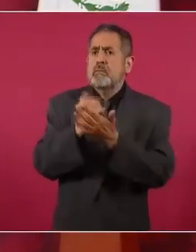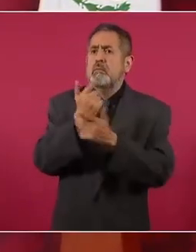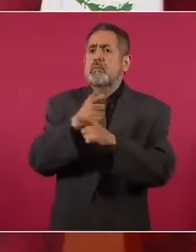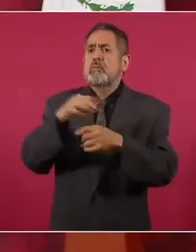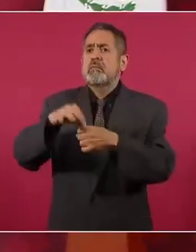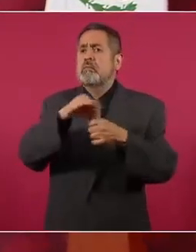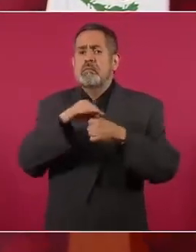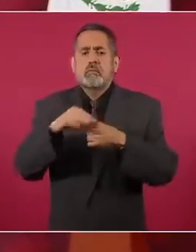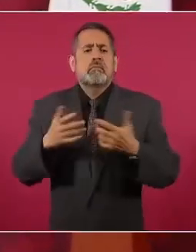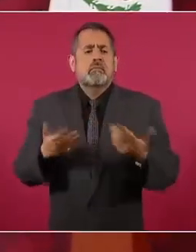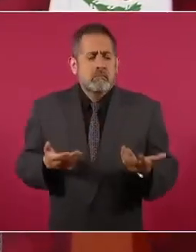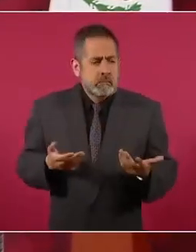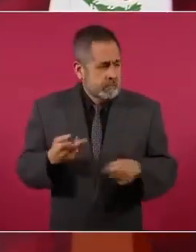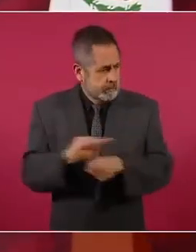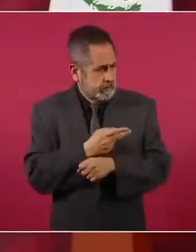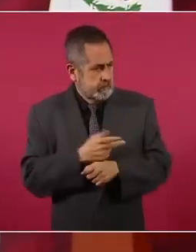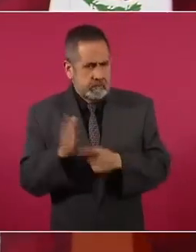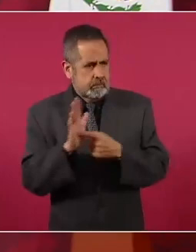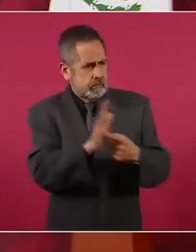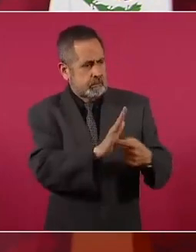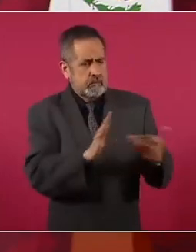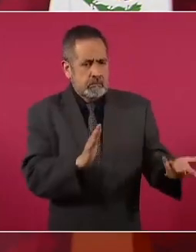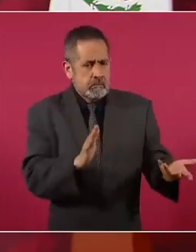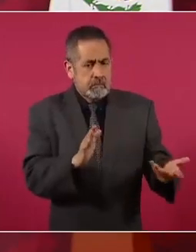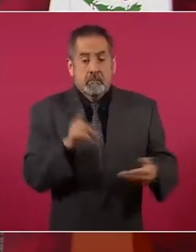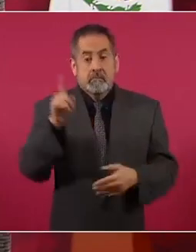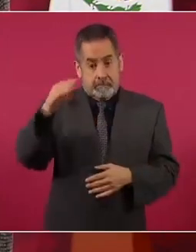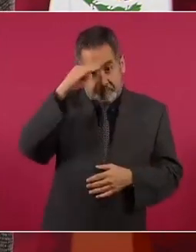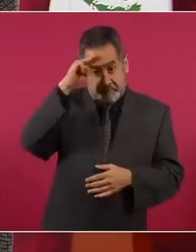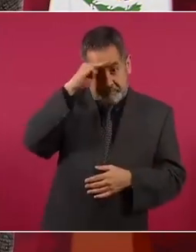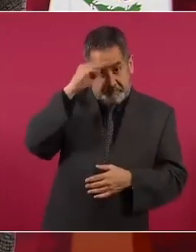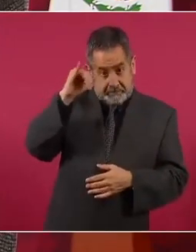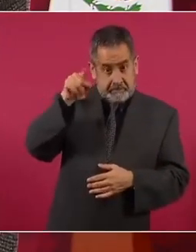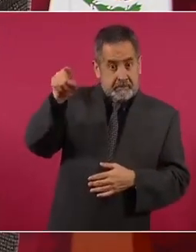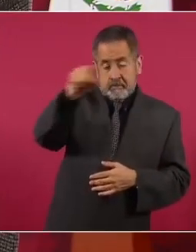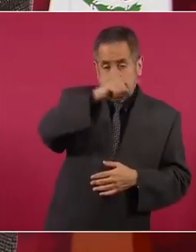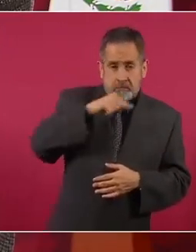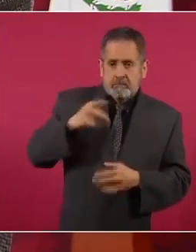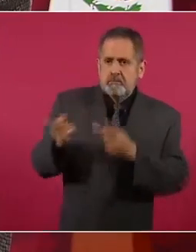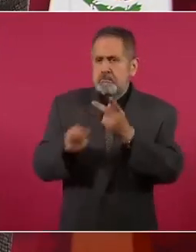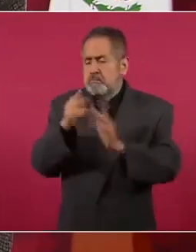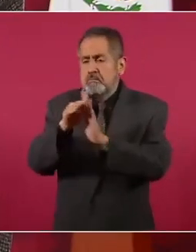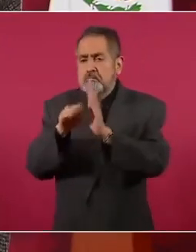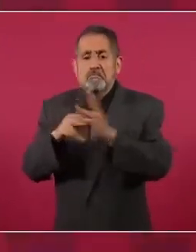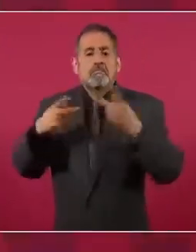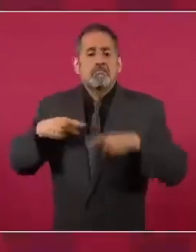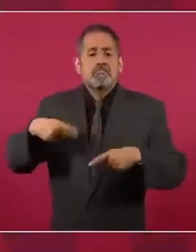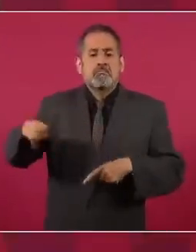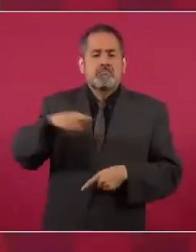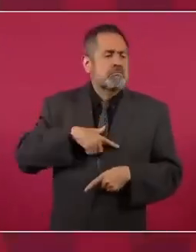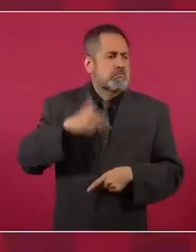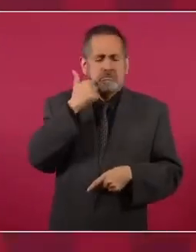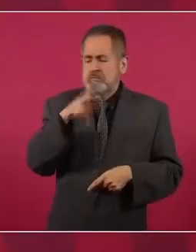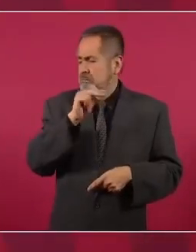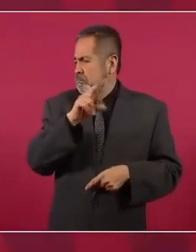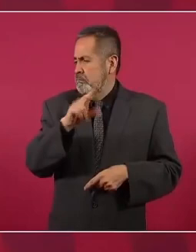se hizo una consulta en Mexicali y la gente dijo no,